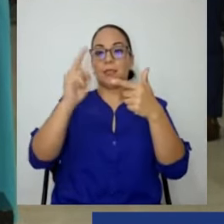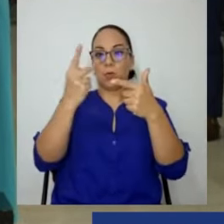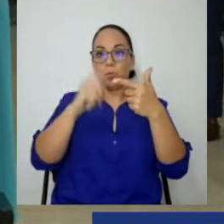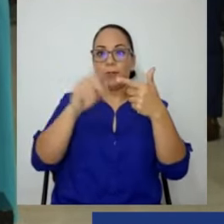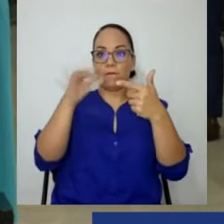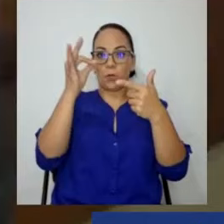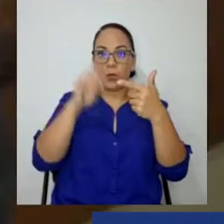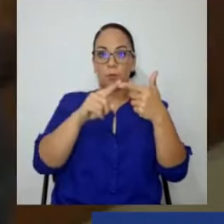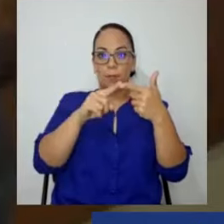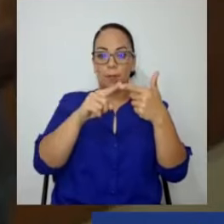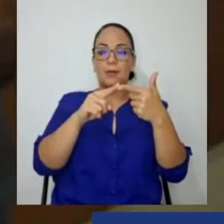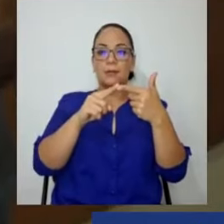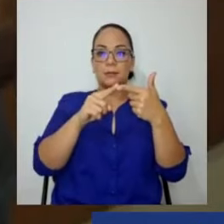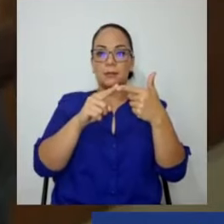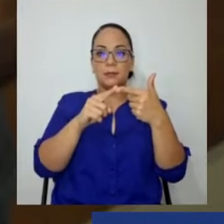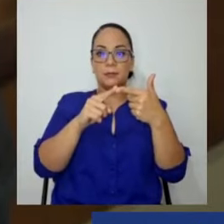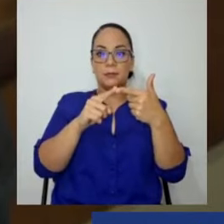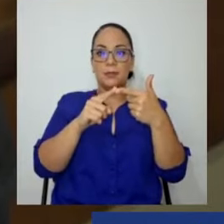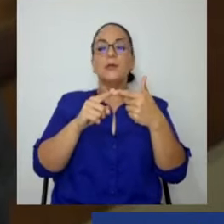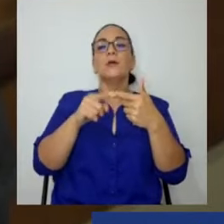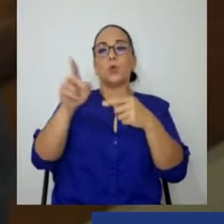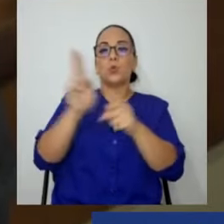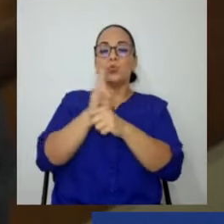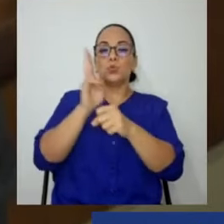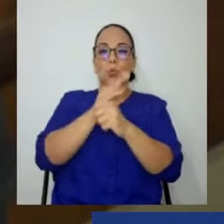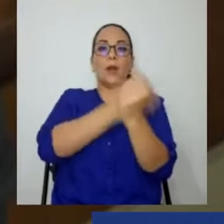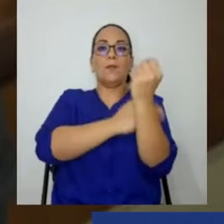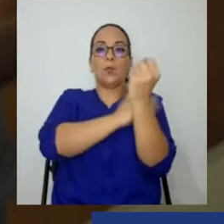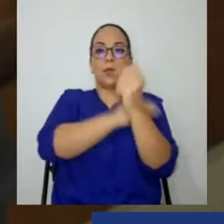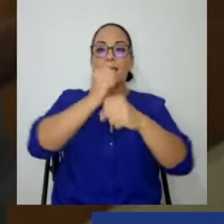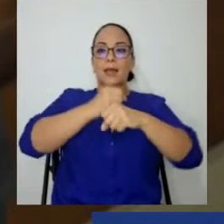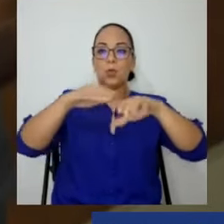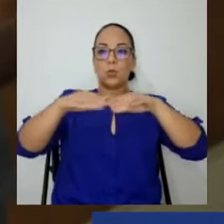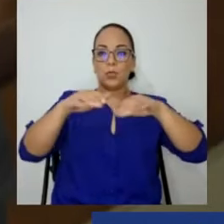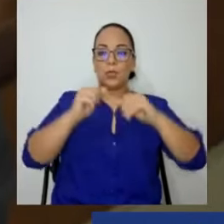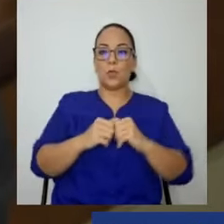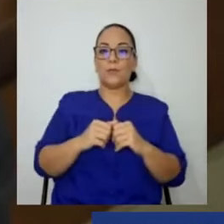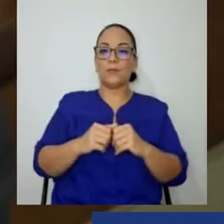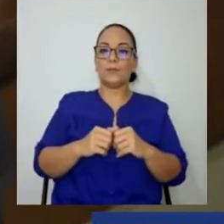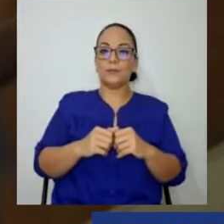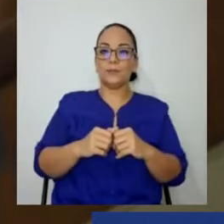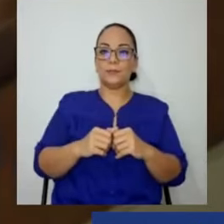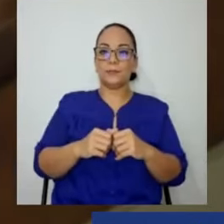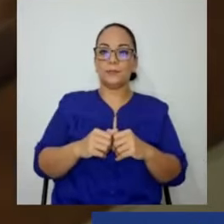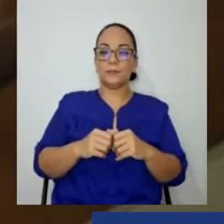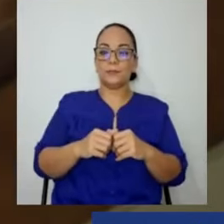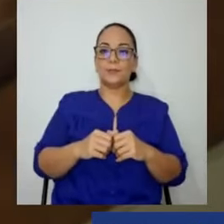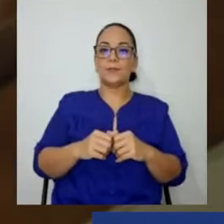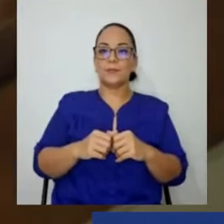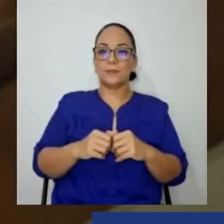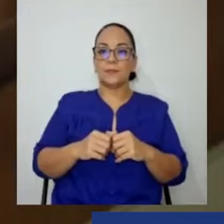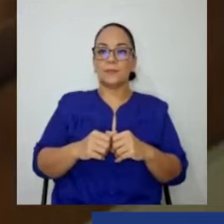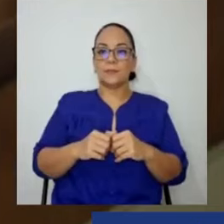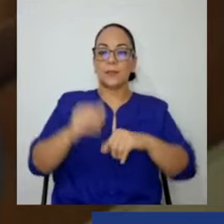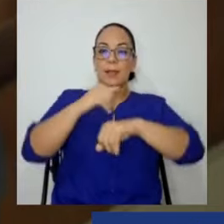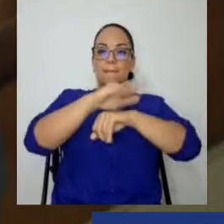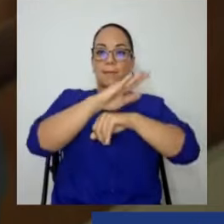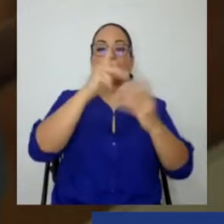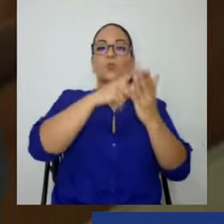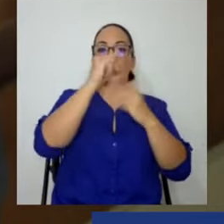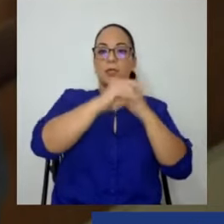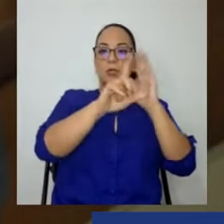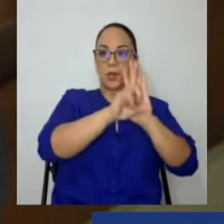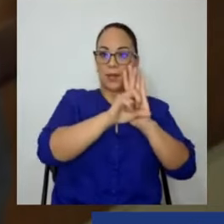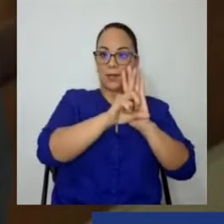usó el Poder Ejecutivo, que es enviar, primero enviar un proyecto de ley,